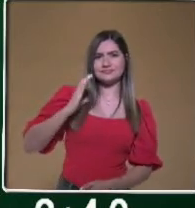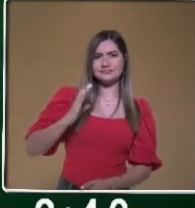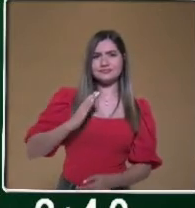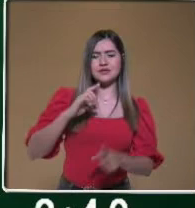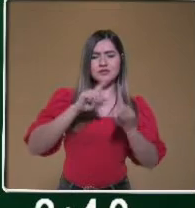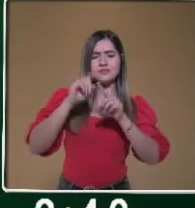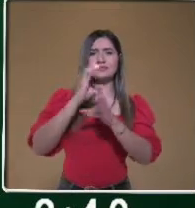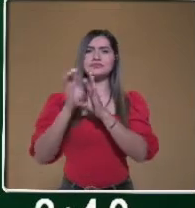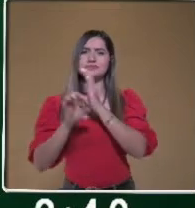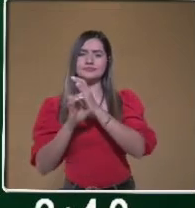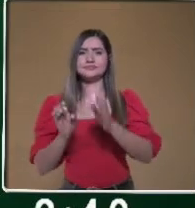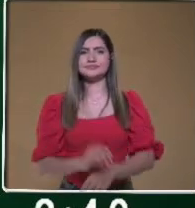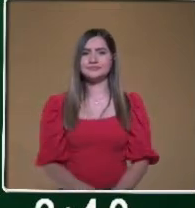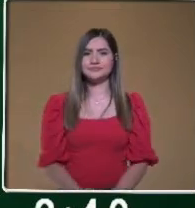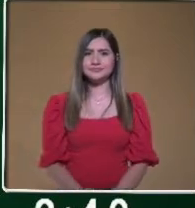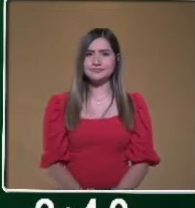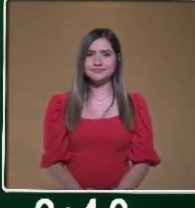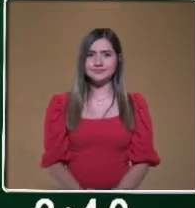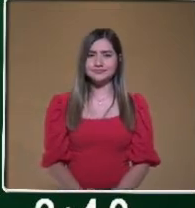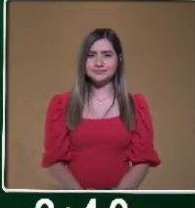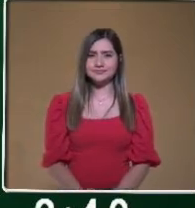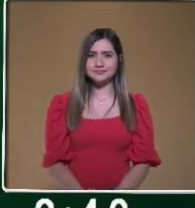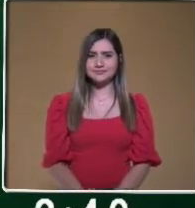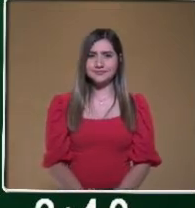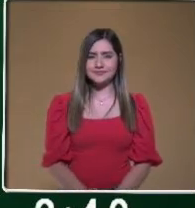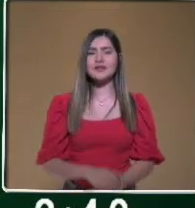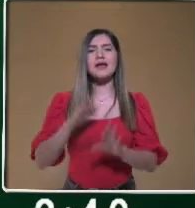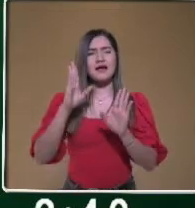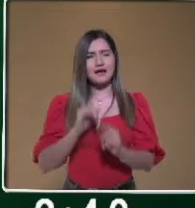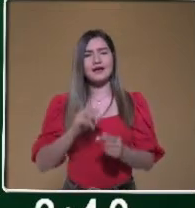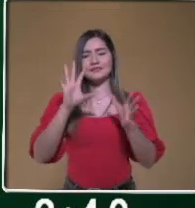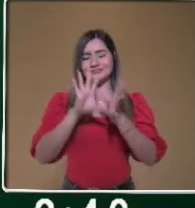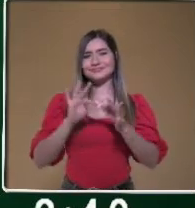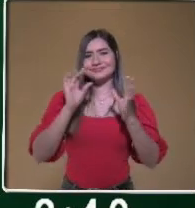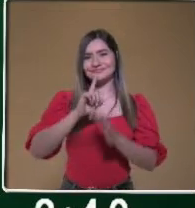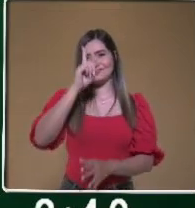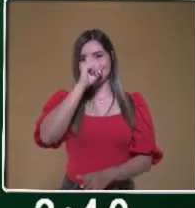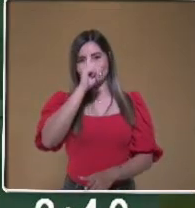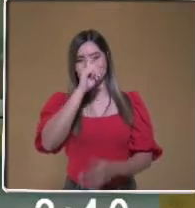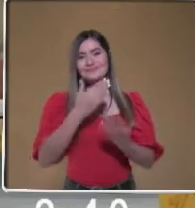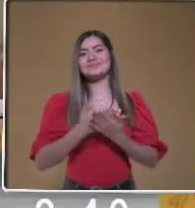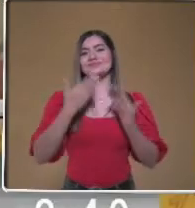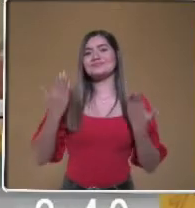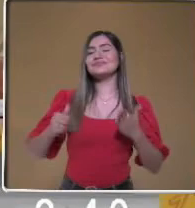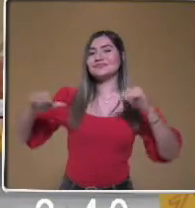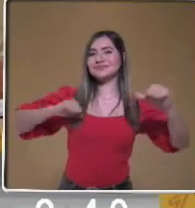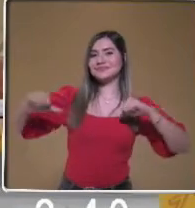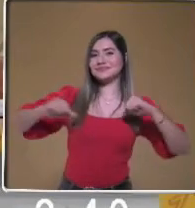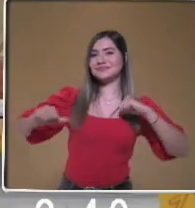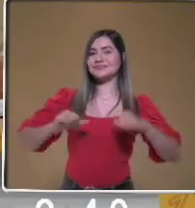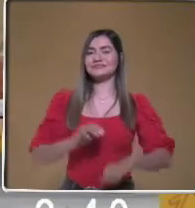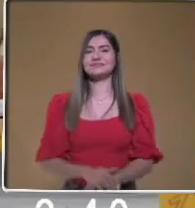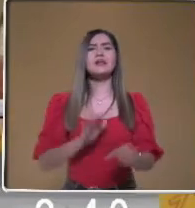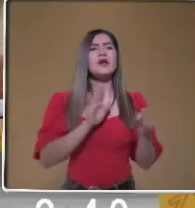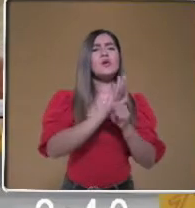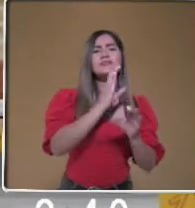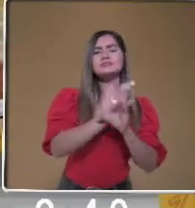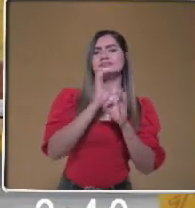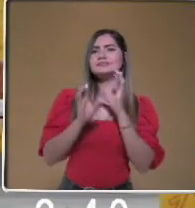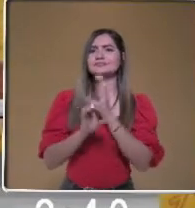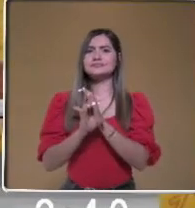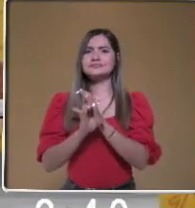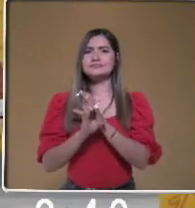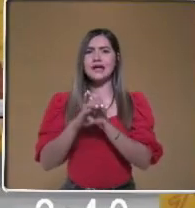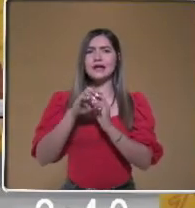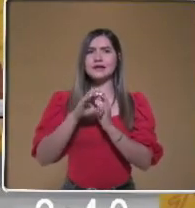aquí, estas son las recomendaciones que nos da la Profeco. Vamos a hacer un pequeño ejercicio. ¿Qué productos sería